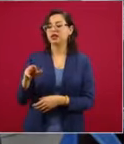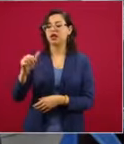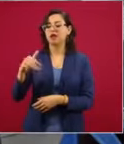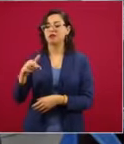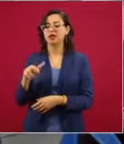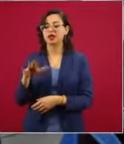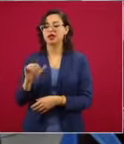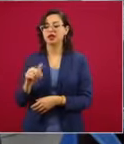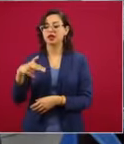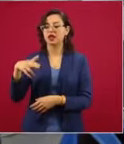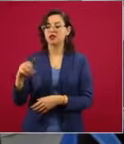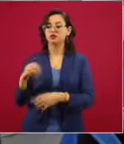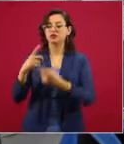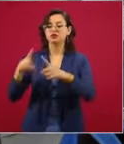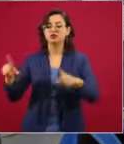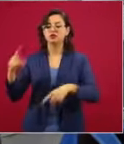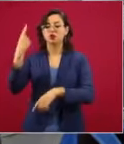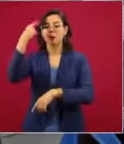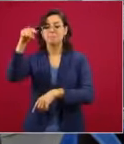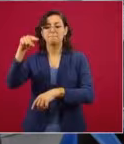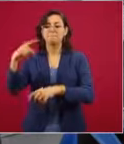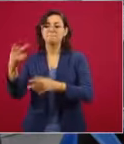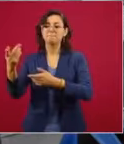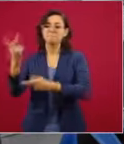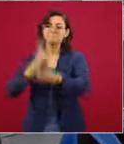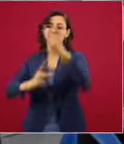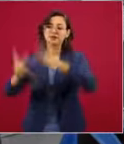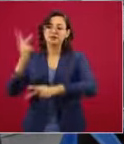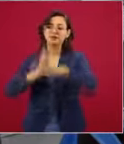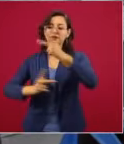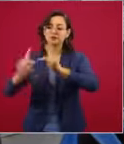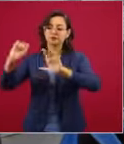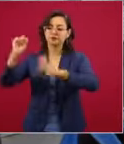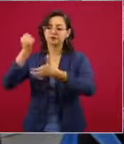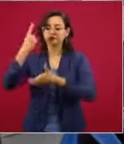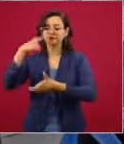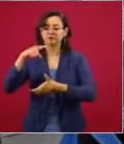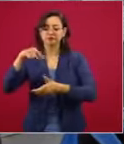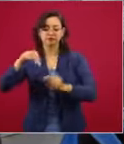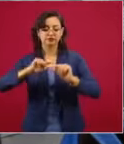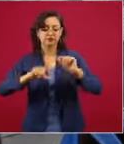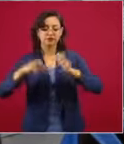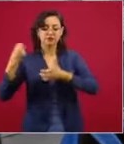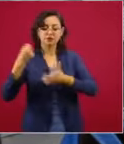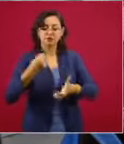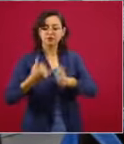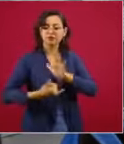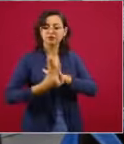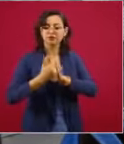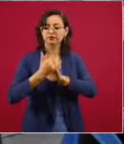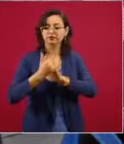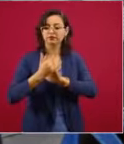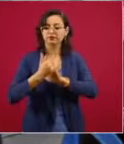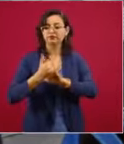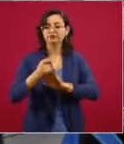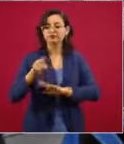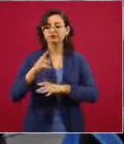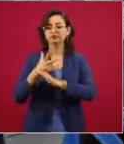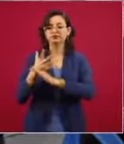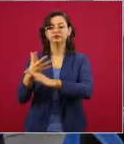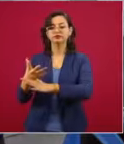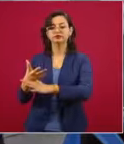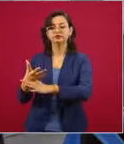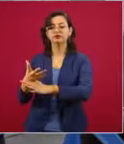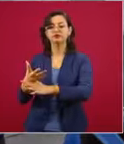préstamos e invertir en construcción, bueno, en la infraestructura del país. Además, dice que a